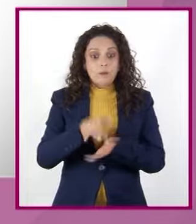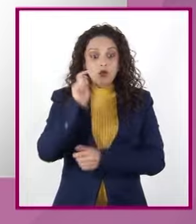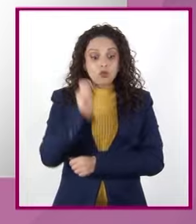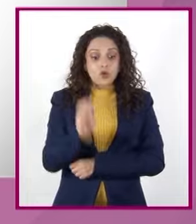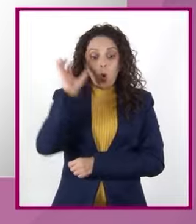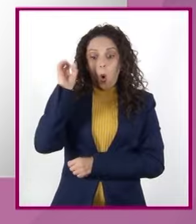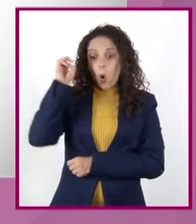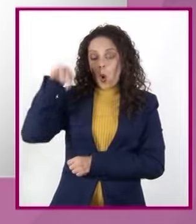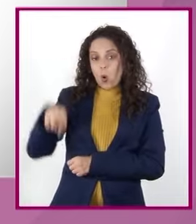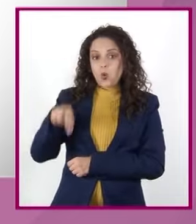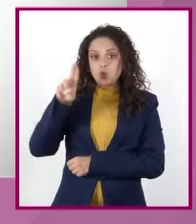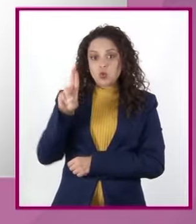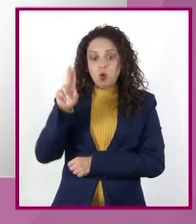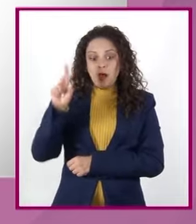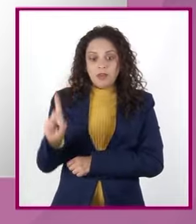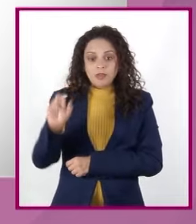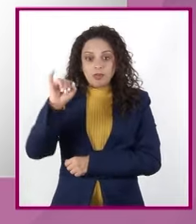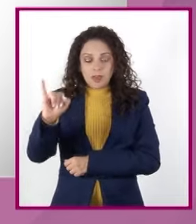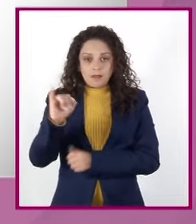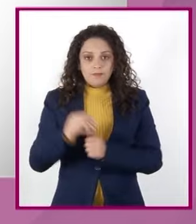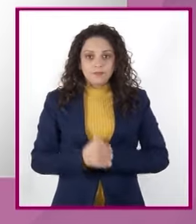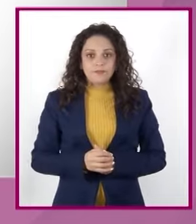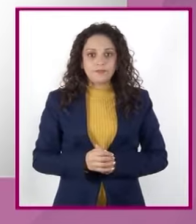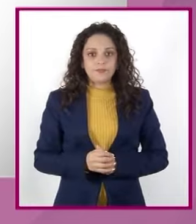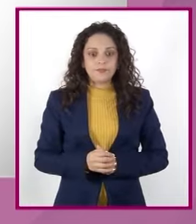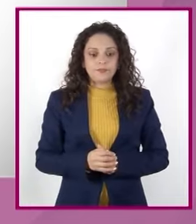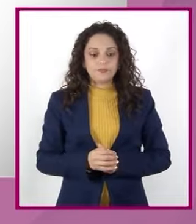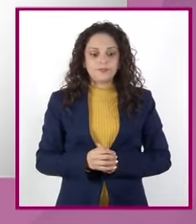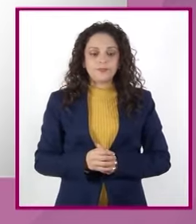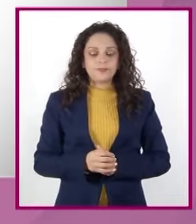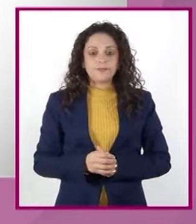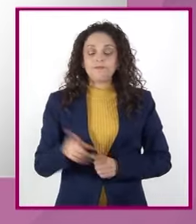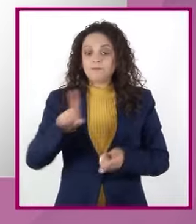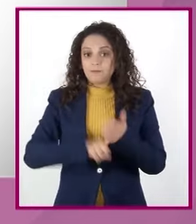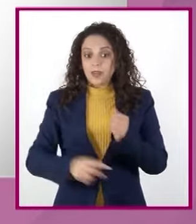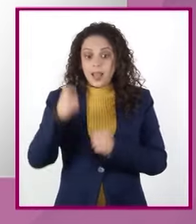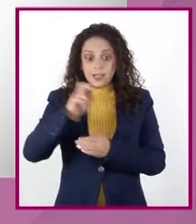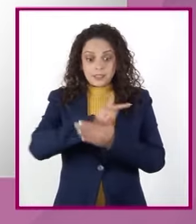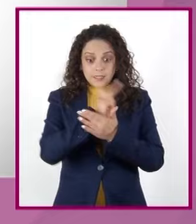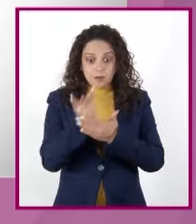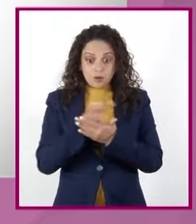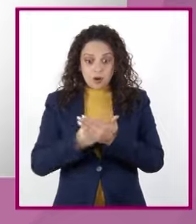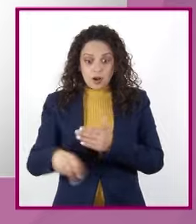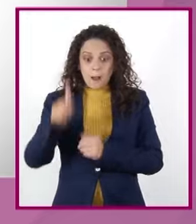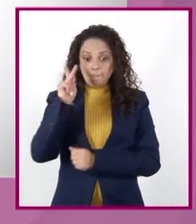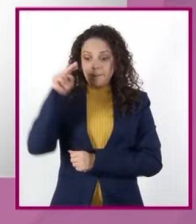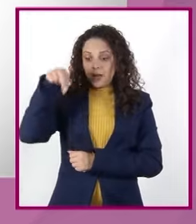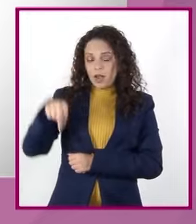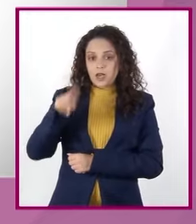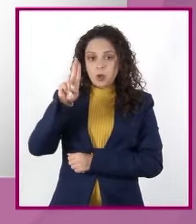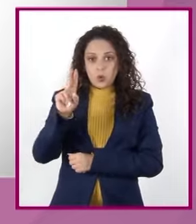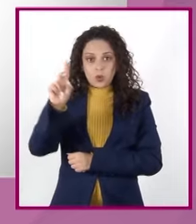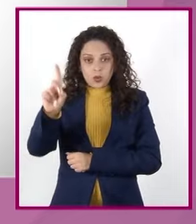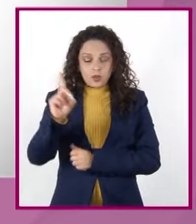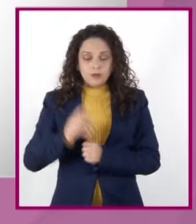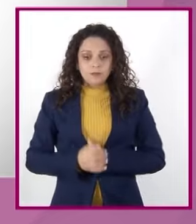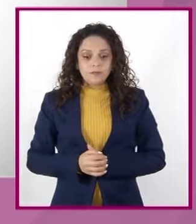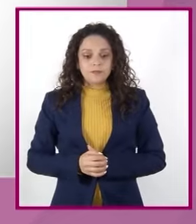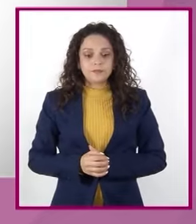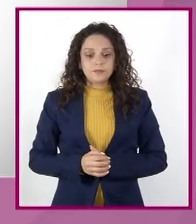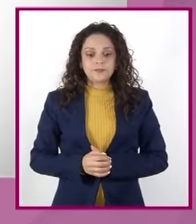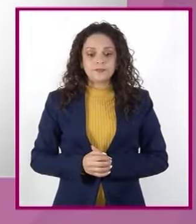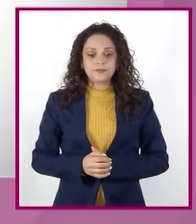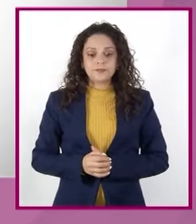Naciones Unidas para el Desarrollo Industrial O NUDI, el Programa de las Naciones Unidas para el Desarrollo, PNUD